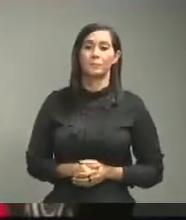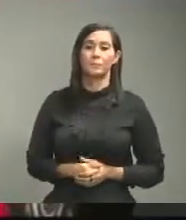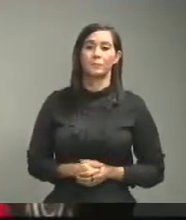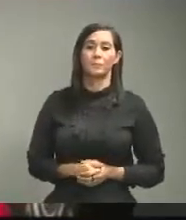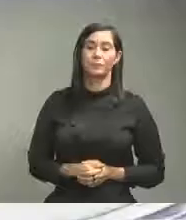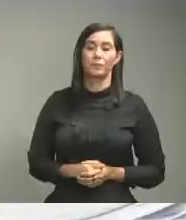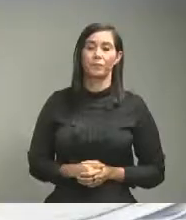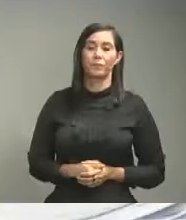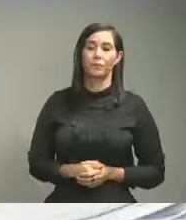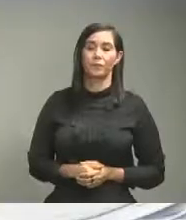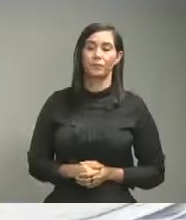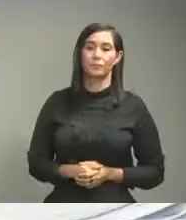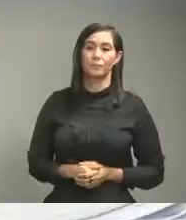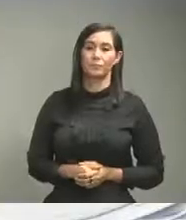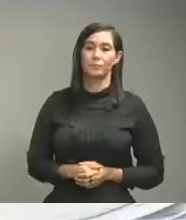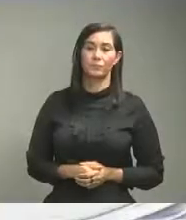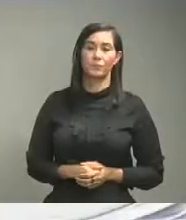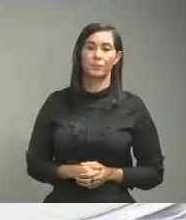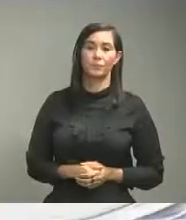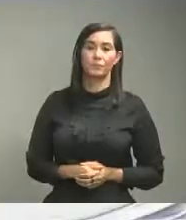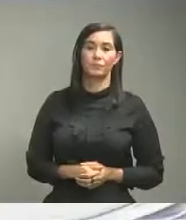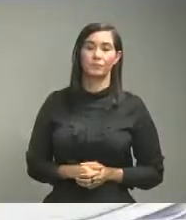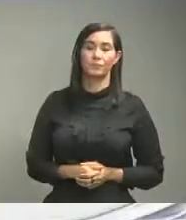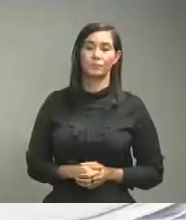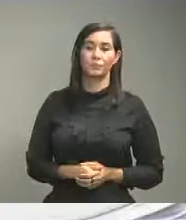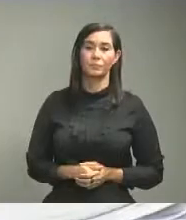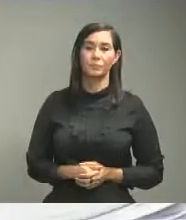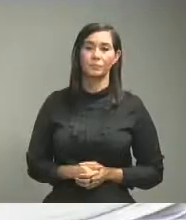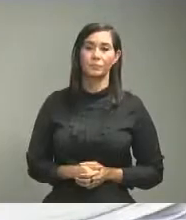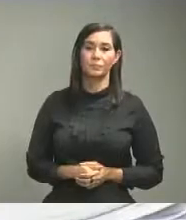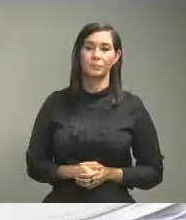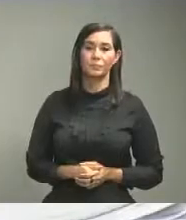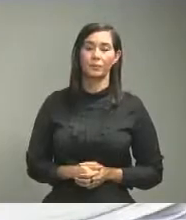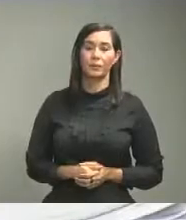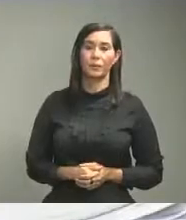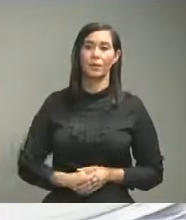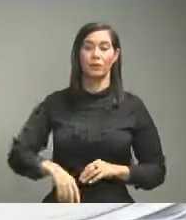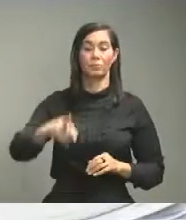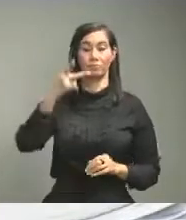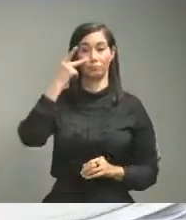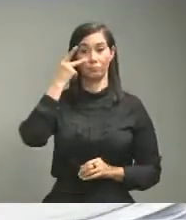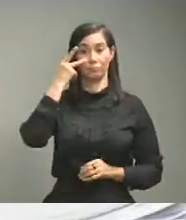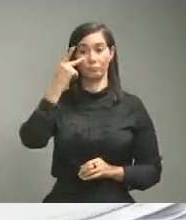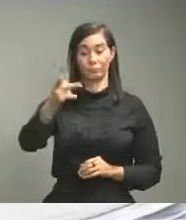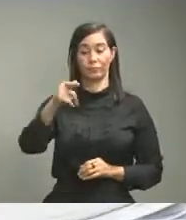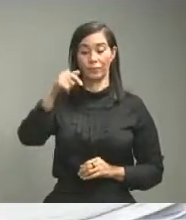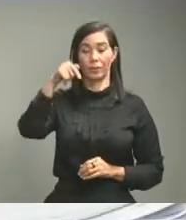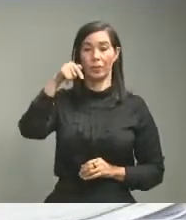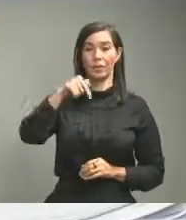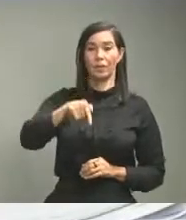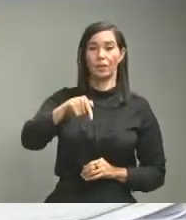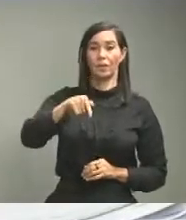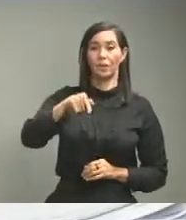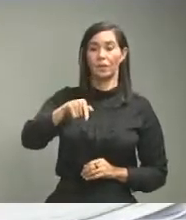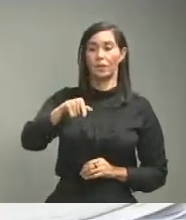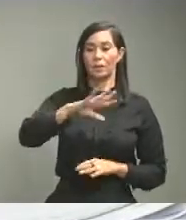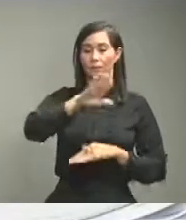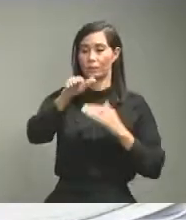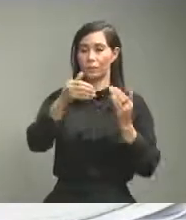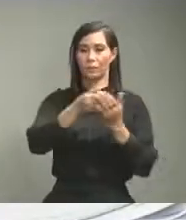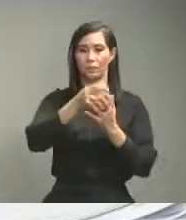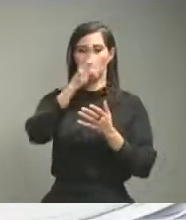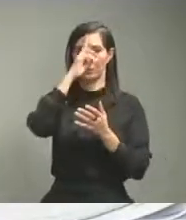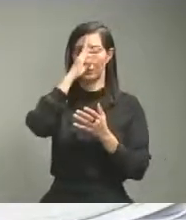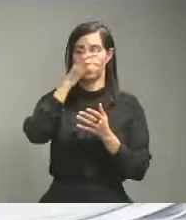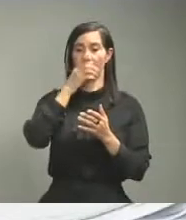mire en términos del país se nota que hay una gran producción agrícola en todo